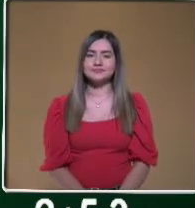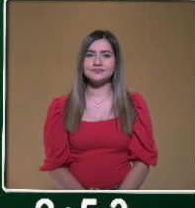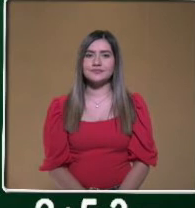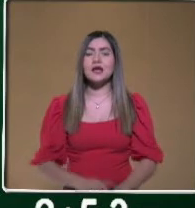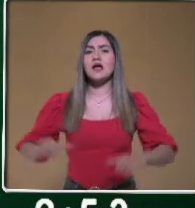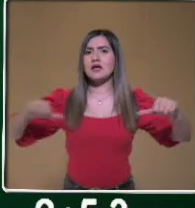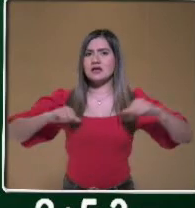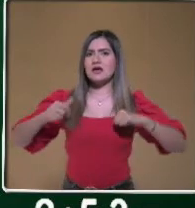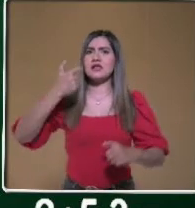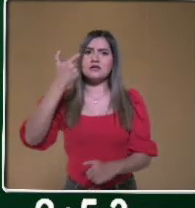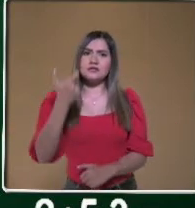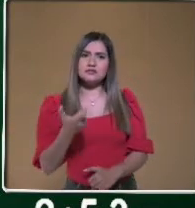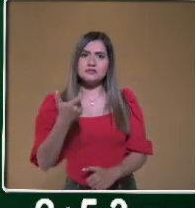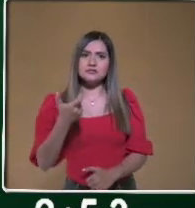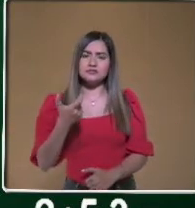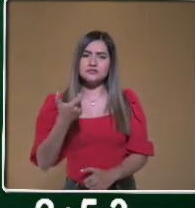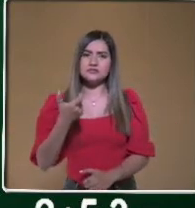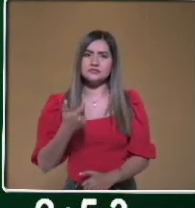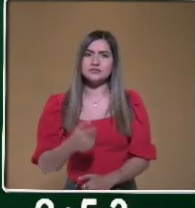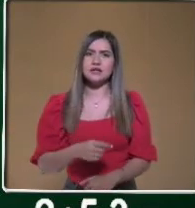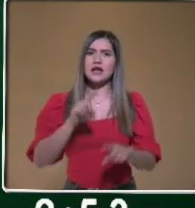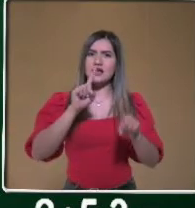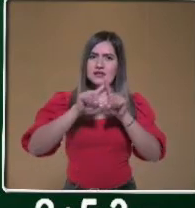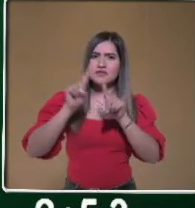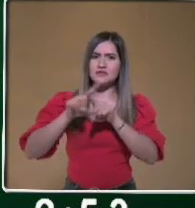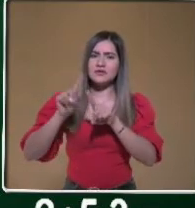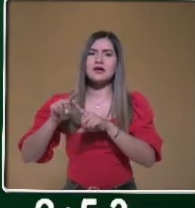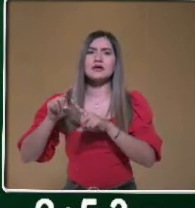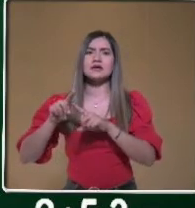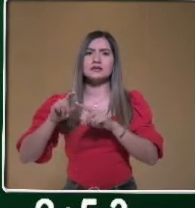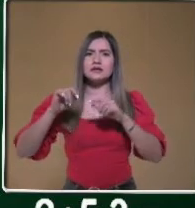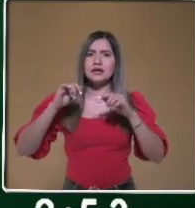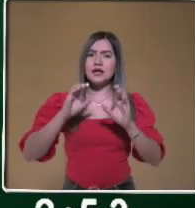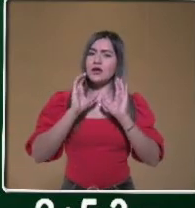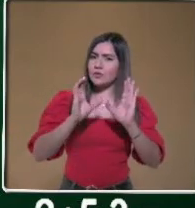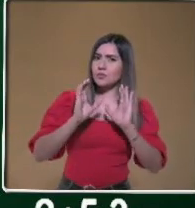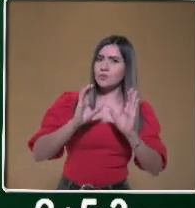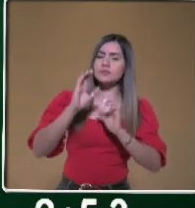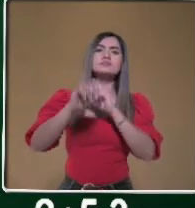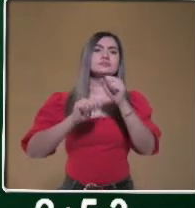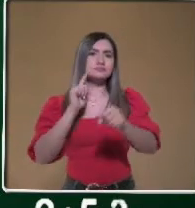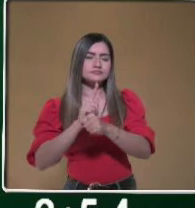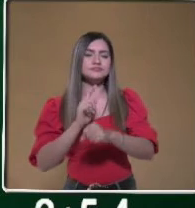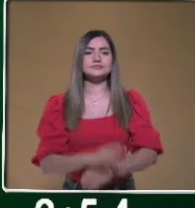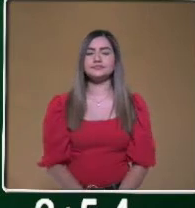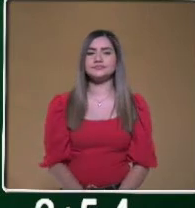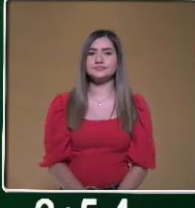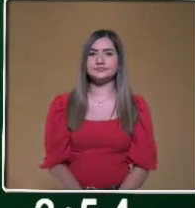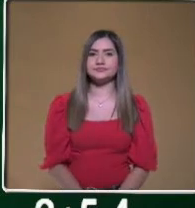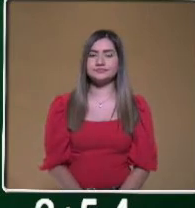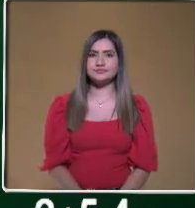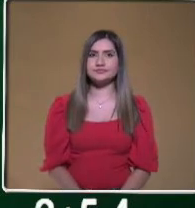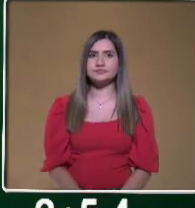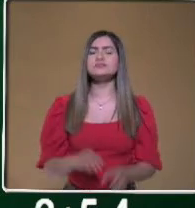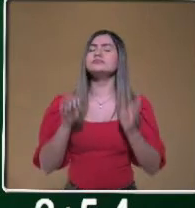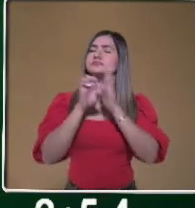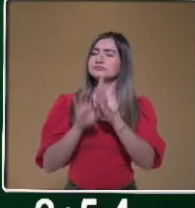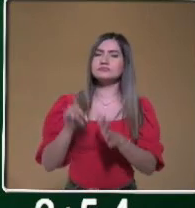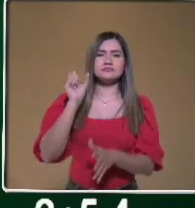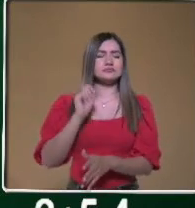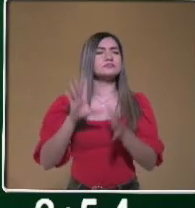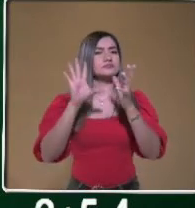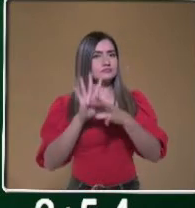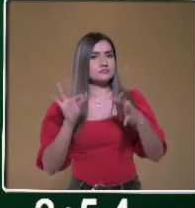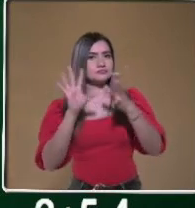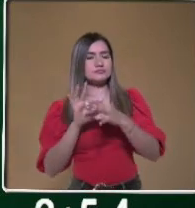que se dedica a la cría de animales. Pero no solamente la ganadería se refiere a lo que es el ganado. Por ejemplo, tenemos